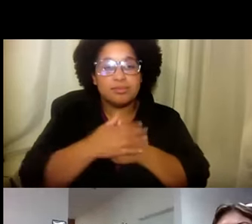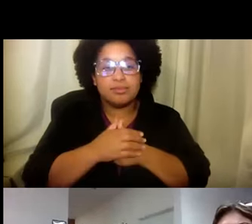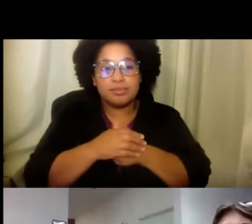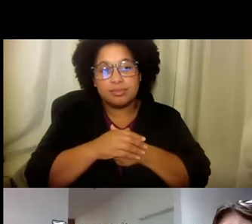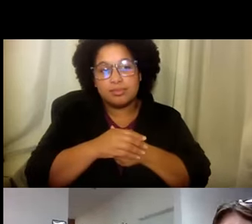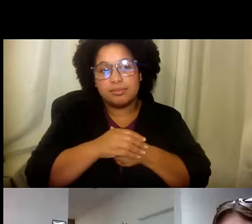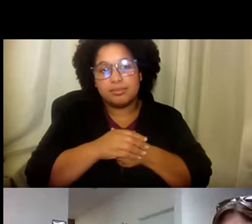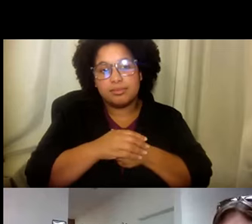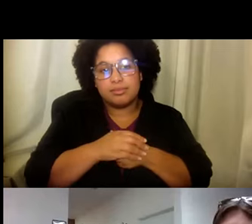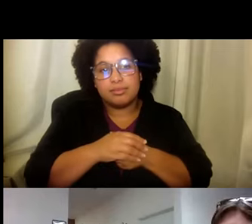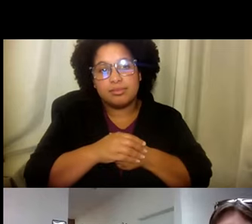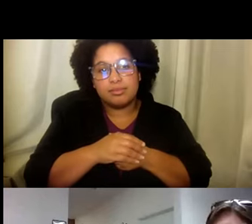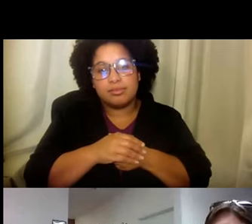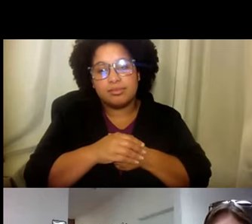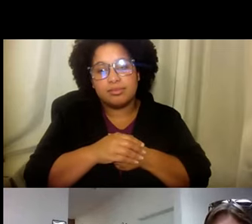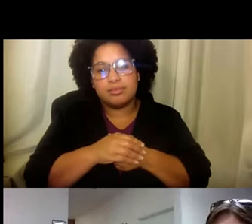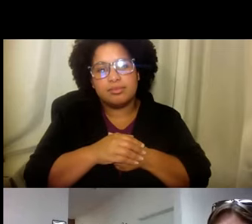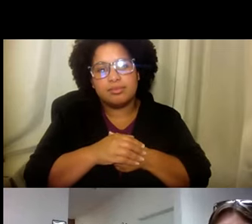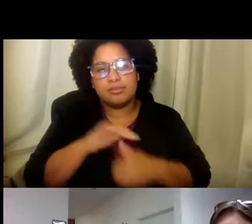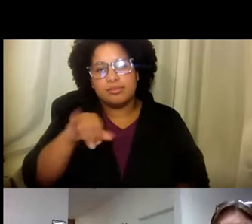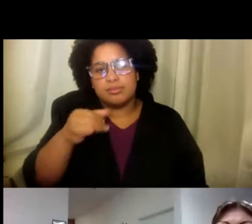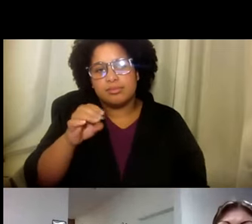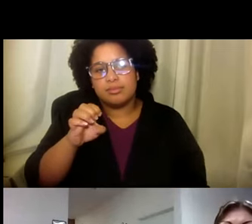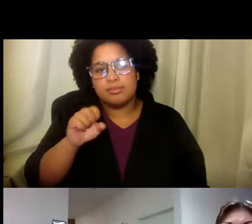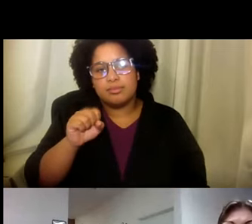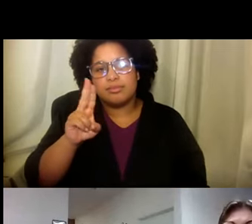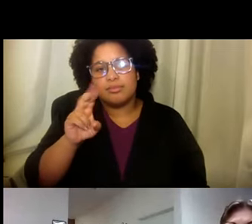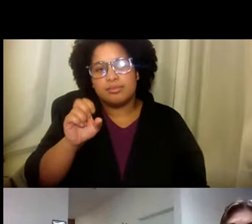Eso es importante. Muy bien. ¿Qué tal tú Jesús?